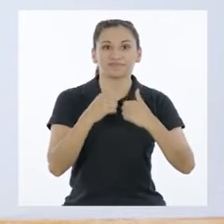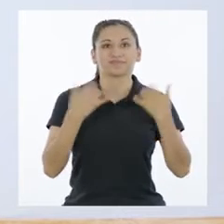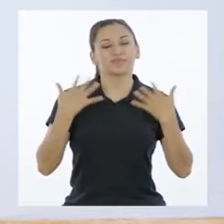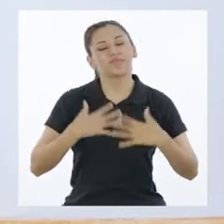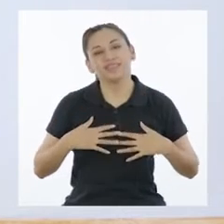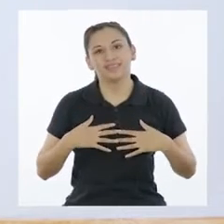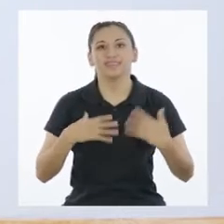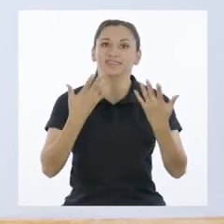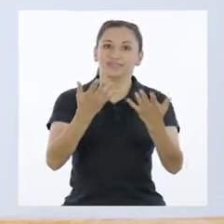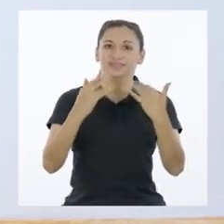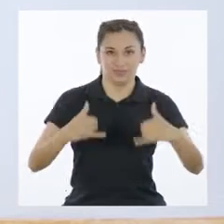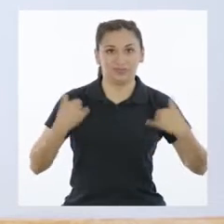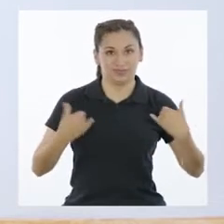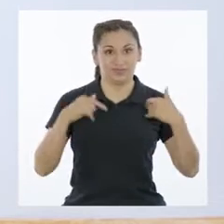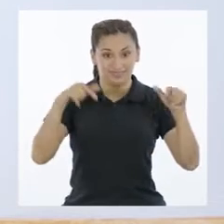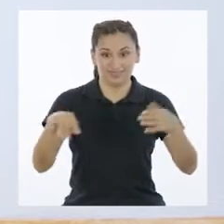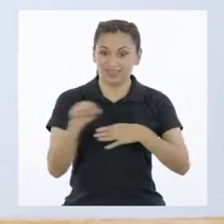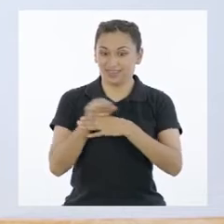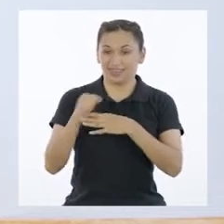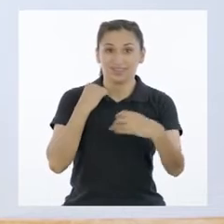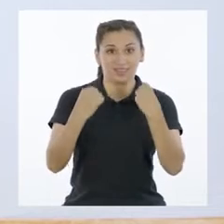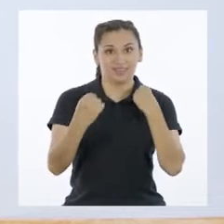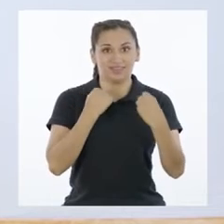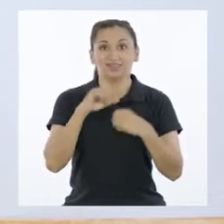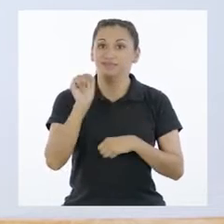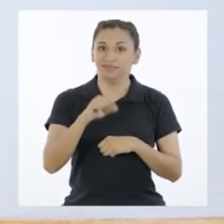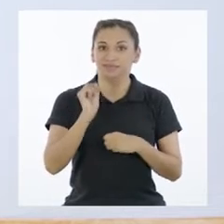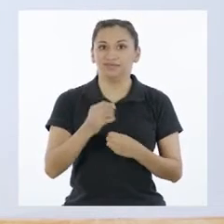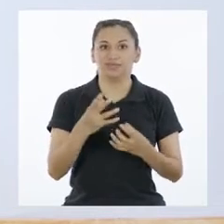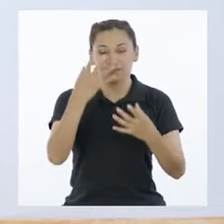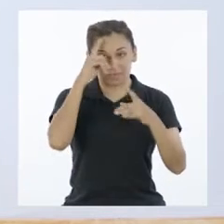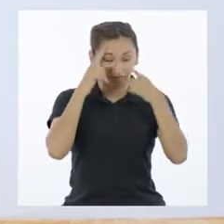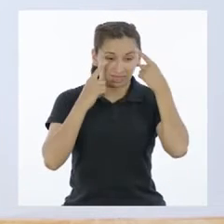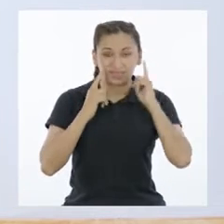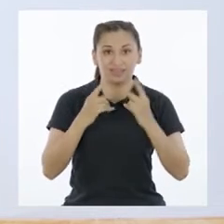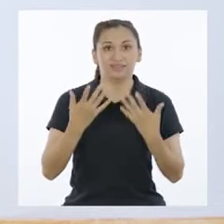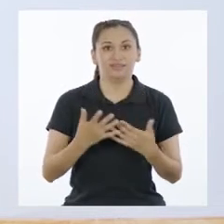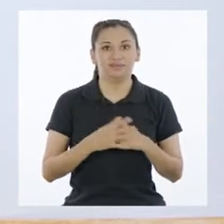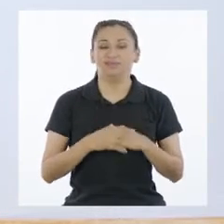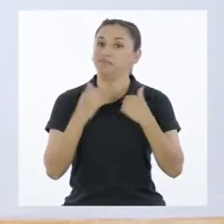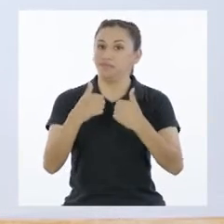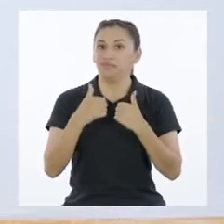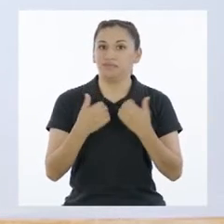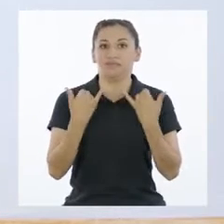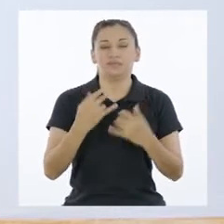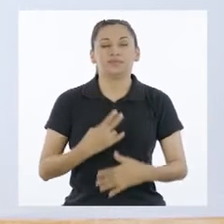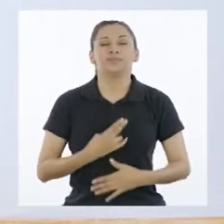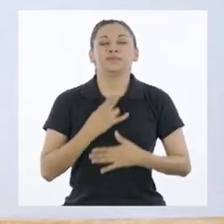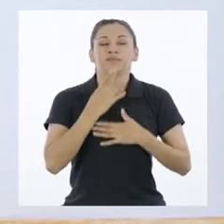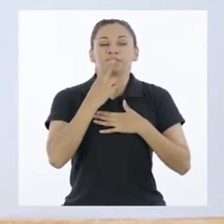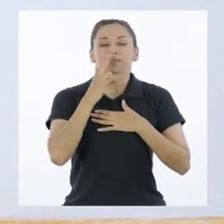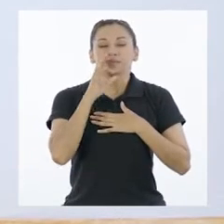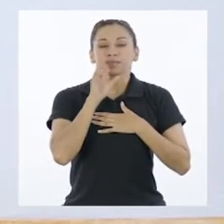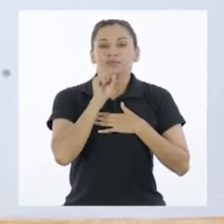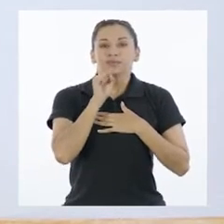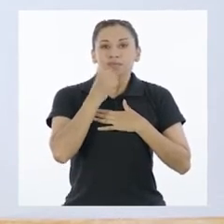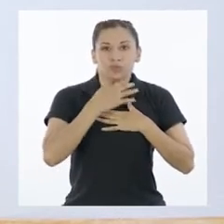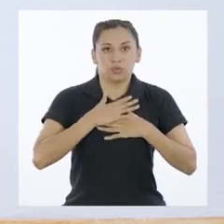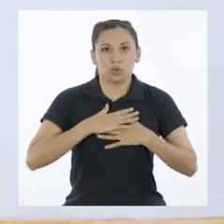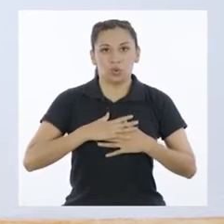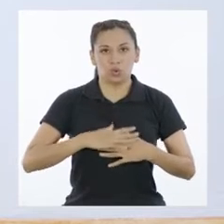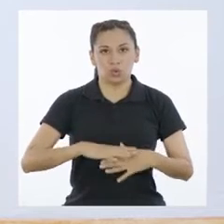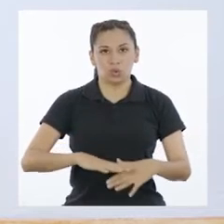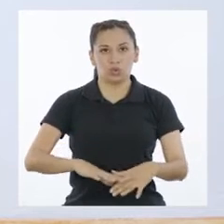Muy bien. Uf. Chicas y chicos. Estos ejercicios. Sí que nos han hecho sudar. Muy bien. Vamos a respirar un poquito.